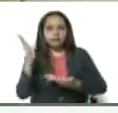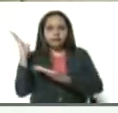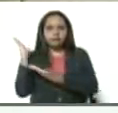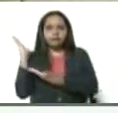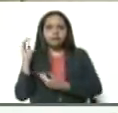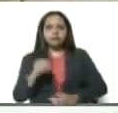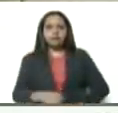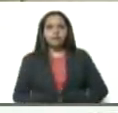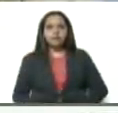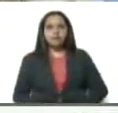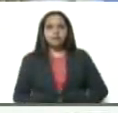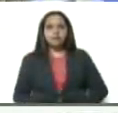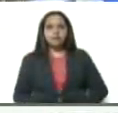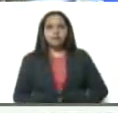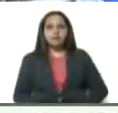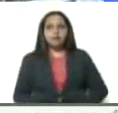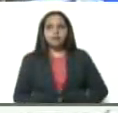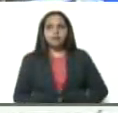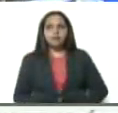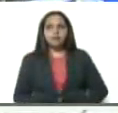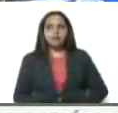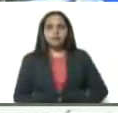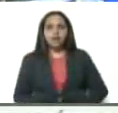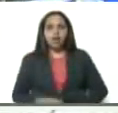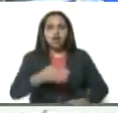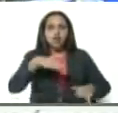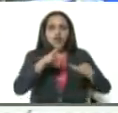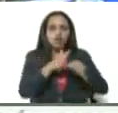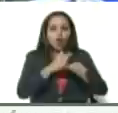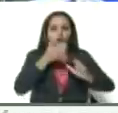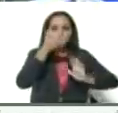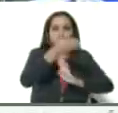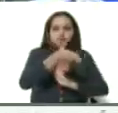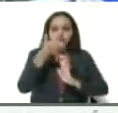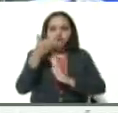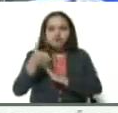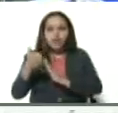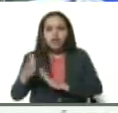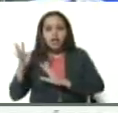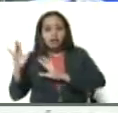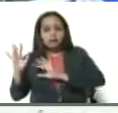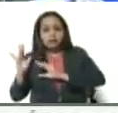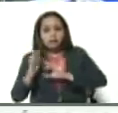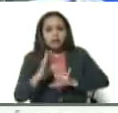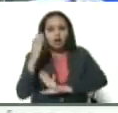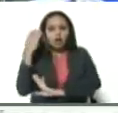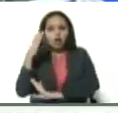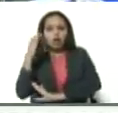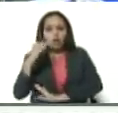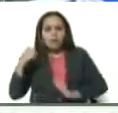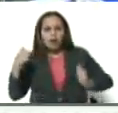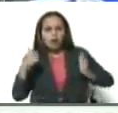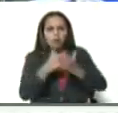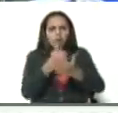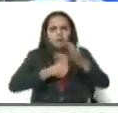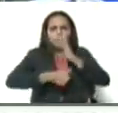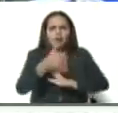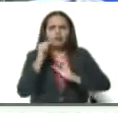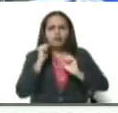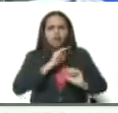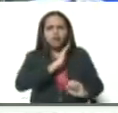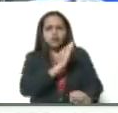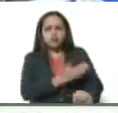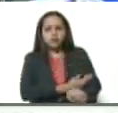de concentración de esfuerzo. Donde el virus colombiano a través de los trocheros golpeó más duramente a nuestro país.